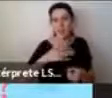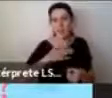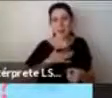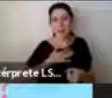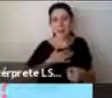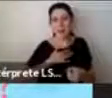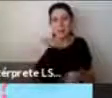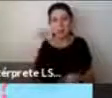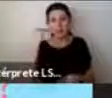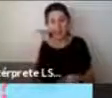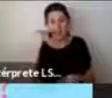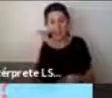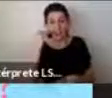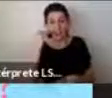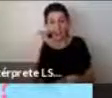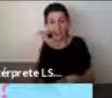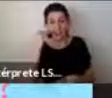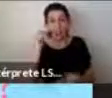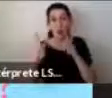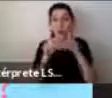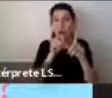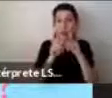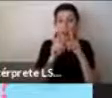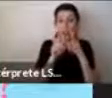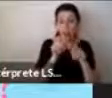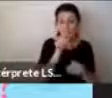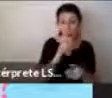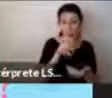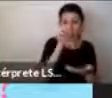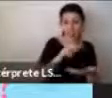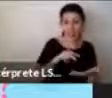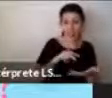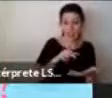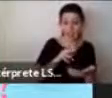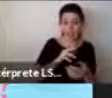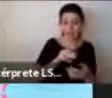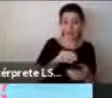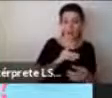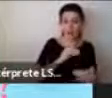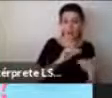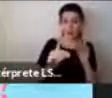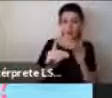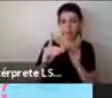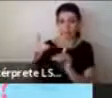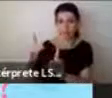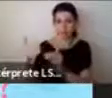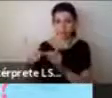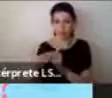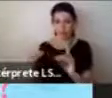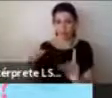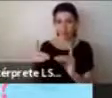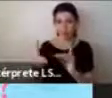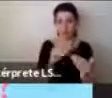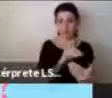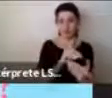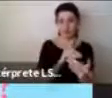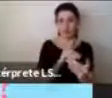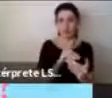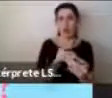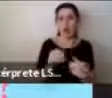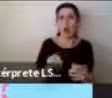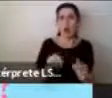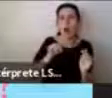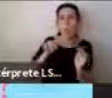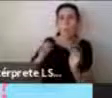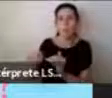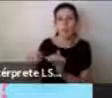quien lo lea facilite la construcción de identidad de una identidad saludable ¿cierto? pensar el cuento entonces